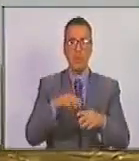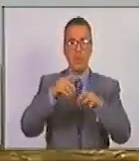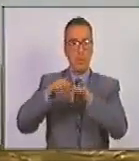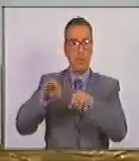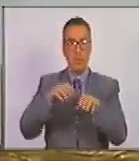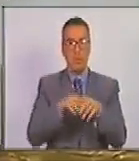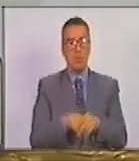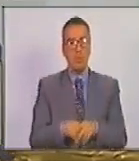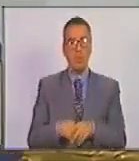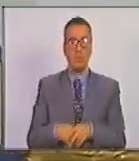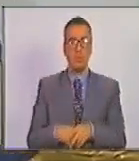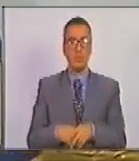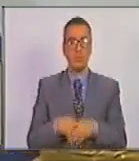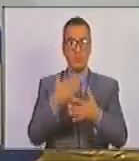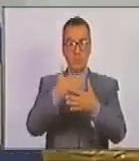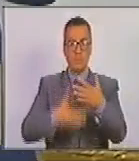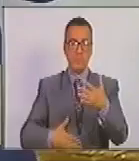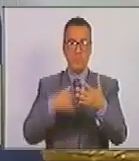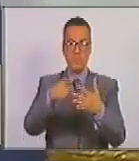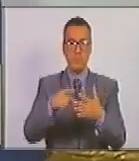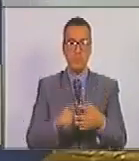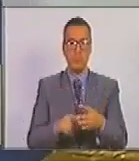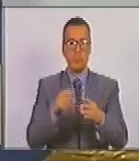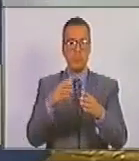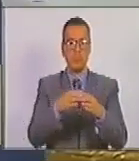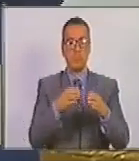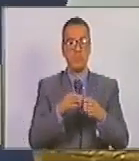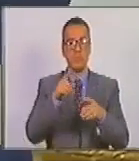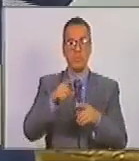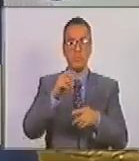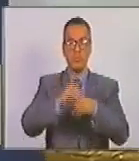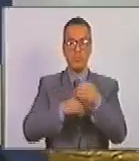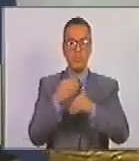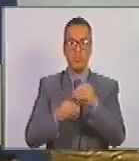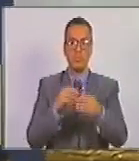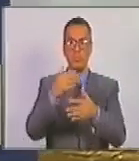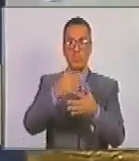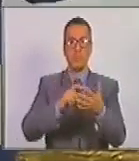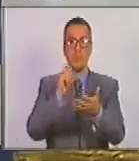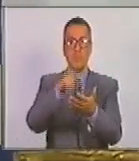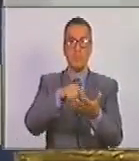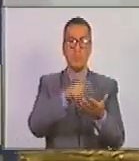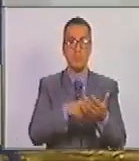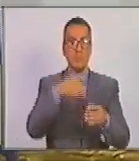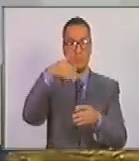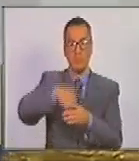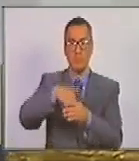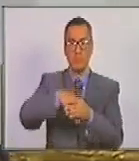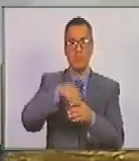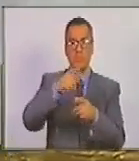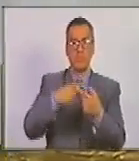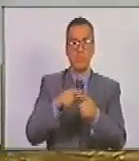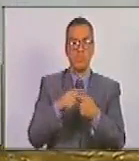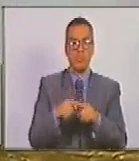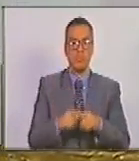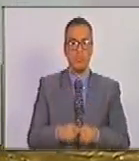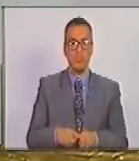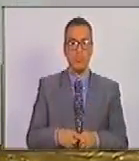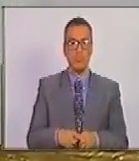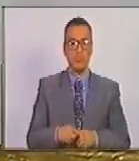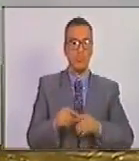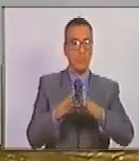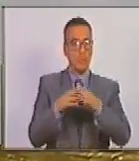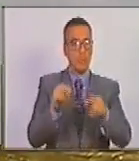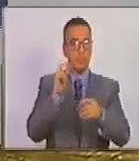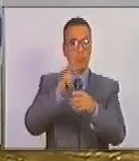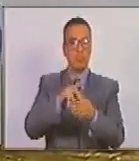las actas de esas sesiones listados de asistencia la votación entre otras todos los que